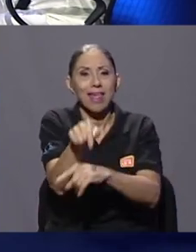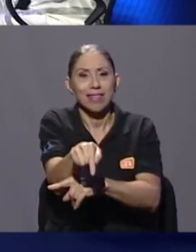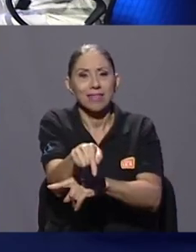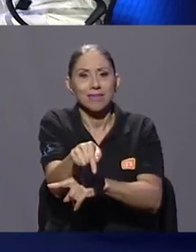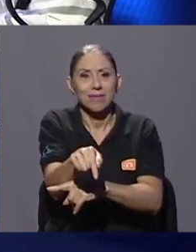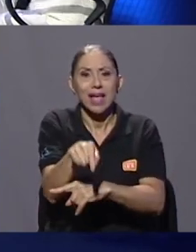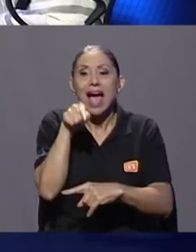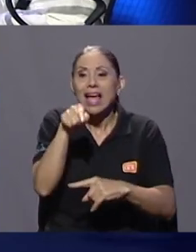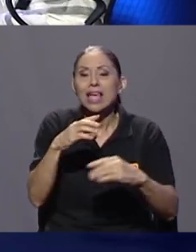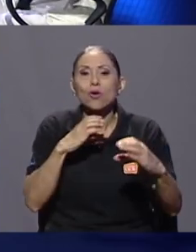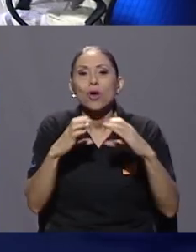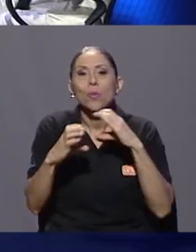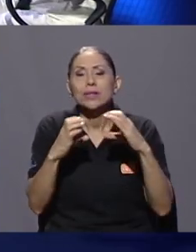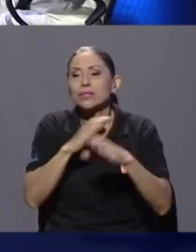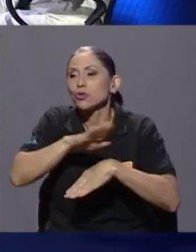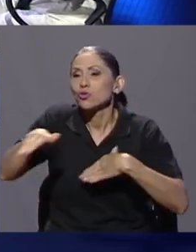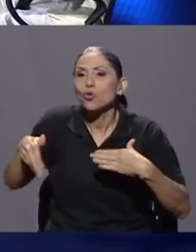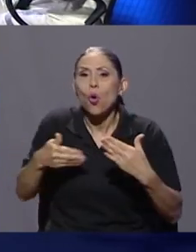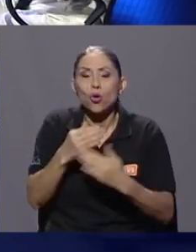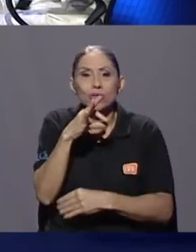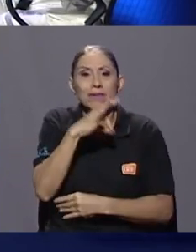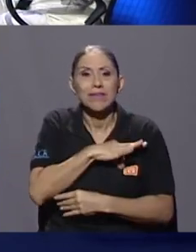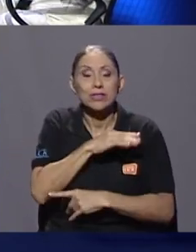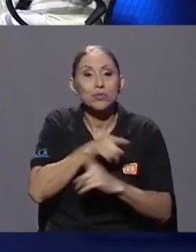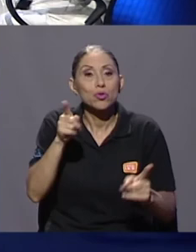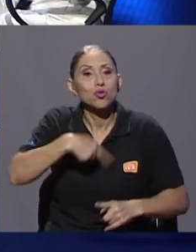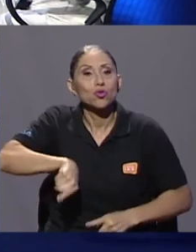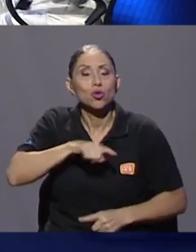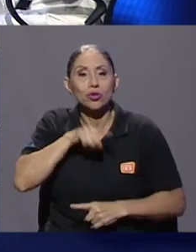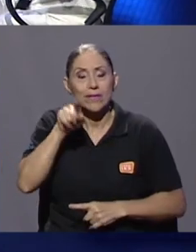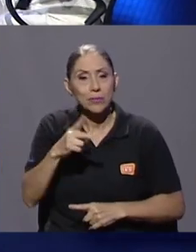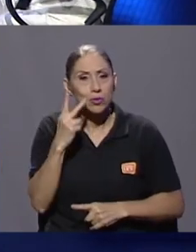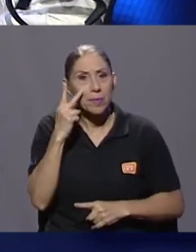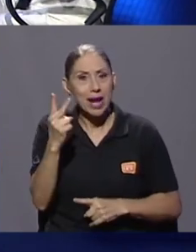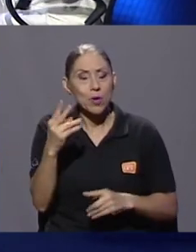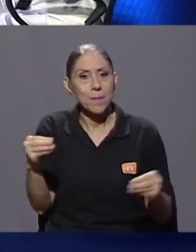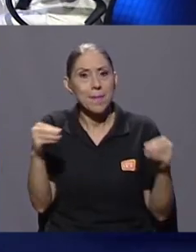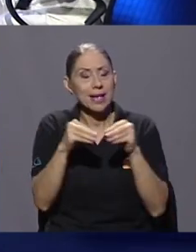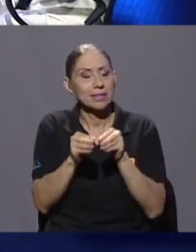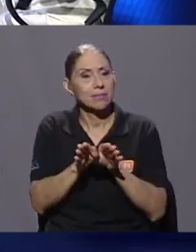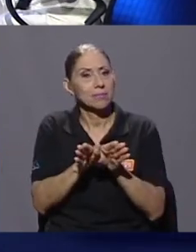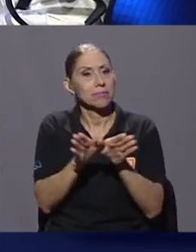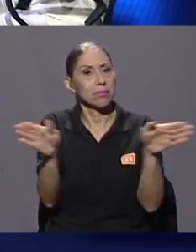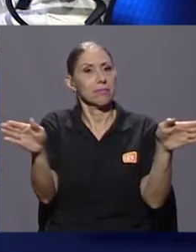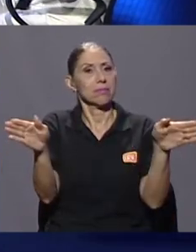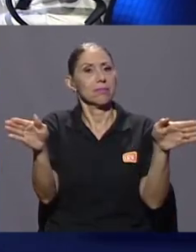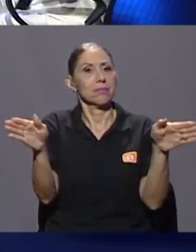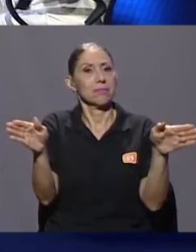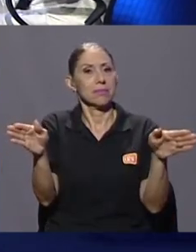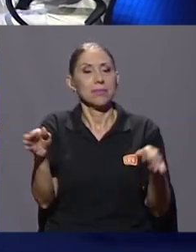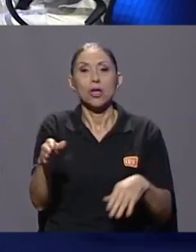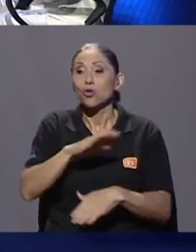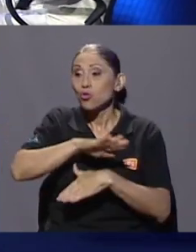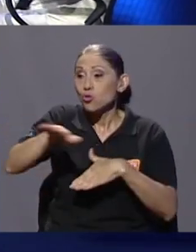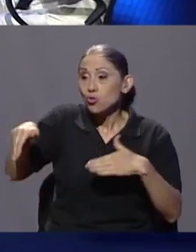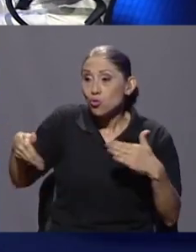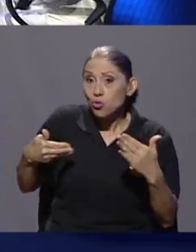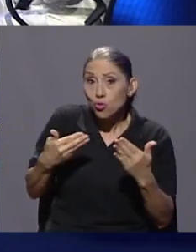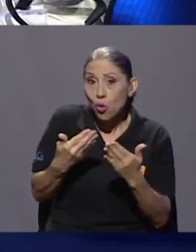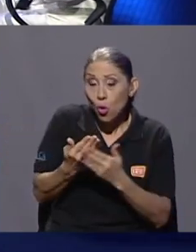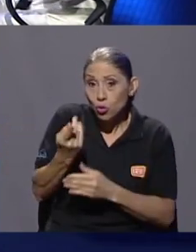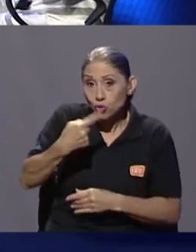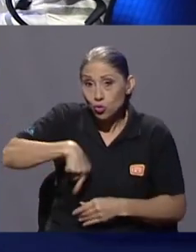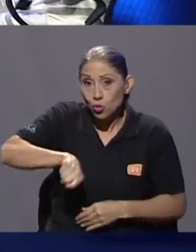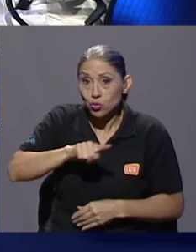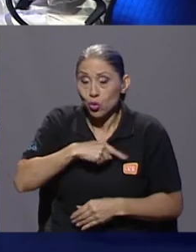se benefician. Nosotros veámoslo a un nivel macro. Si hay un valor que recibimos todos por generar